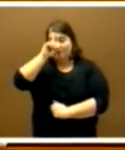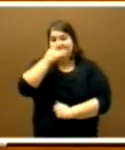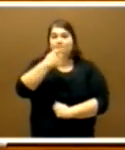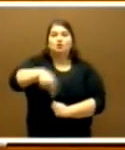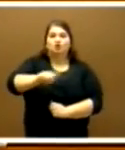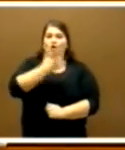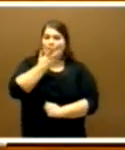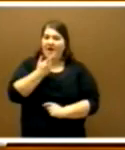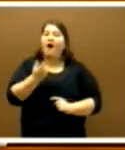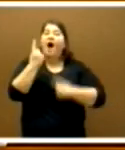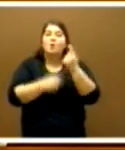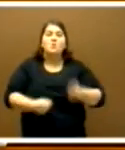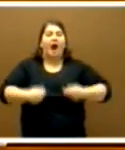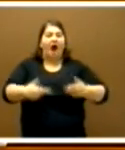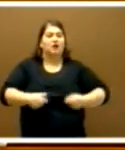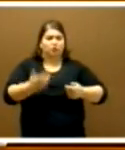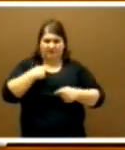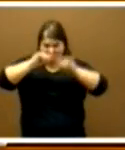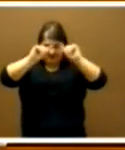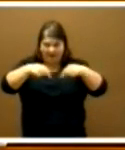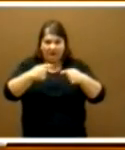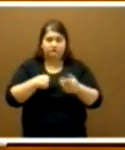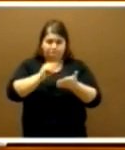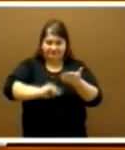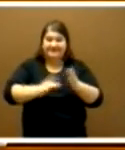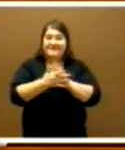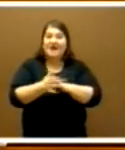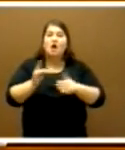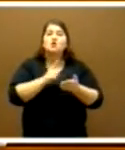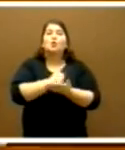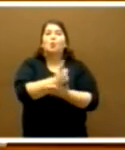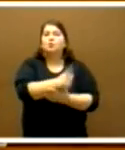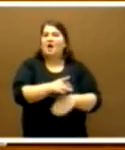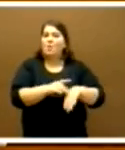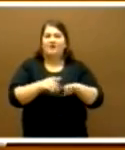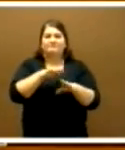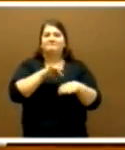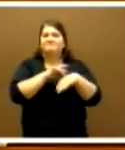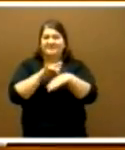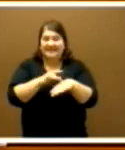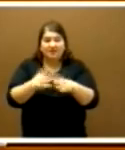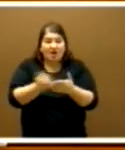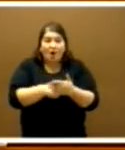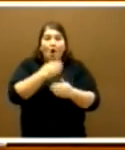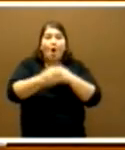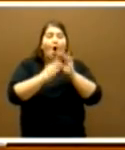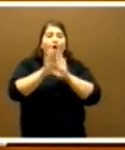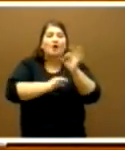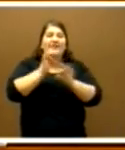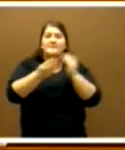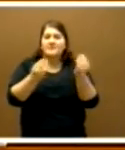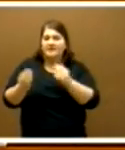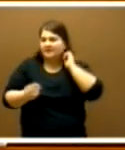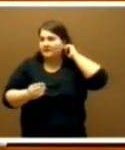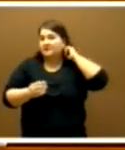pacto que hemos firmado y hemos acordado y que es una hoja de ruta en la que cada una de sus piezas encajan perfectamente. Por lo tanto, no es una